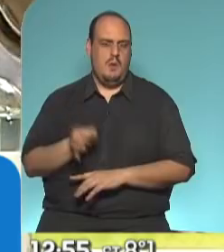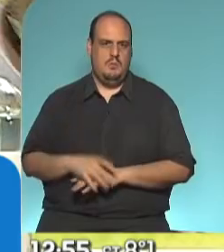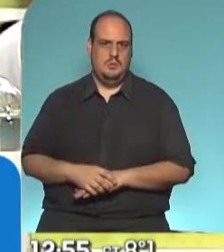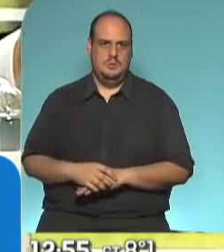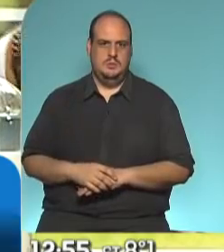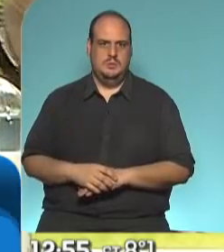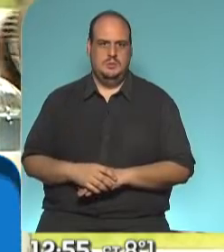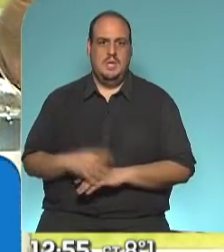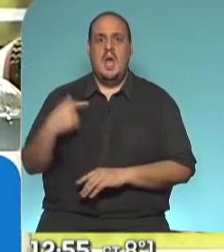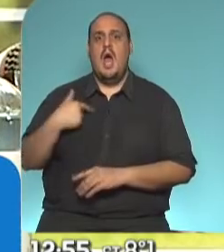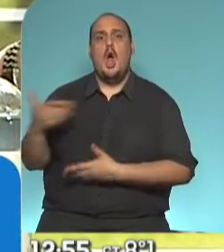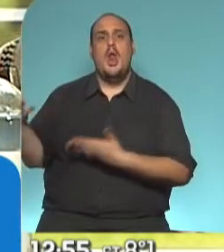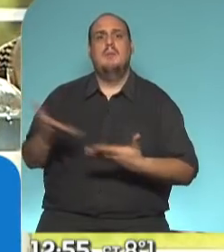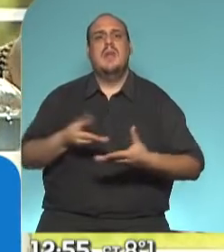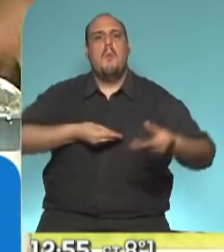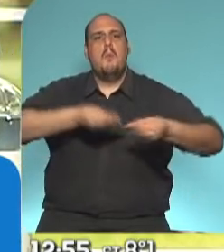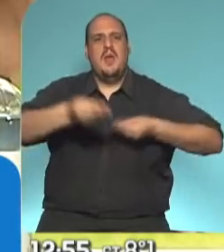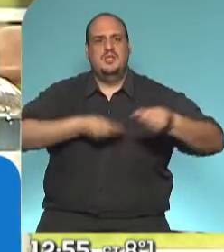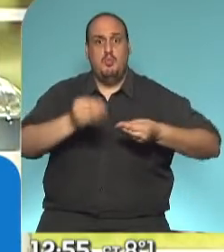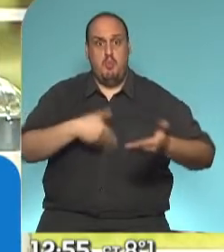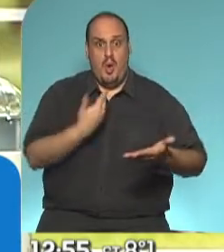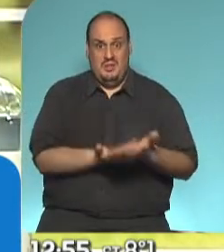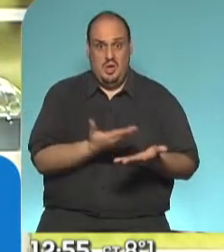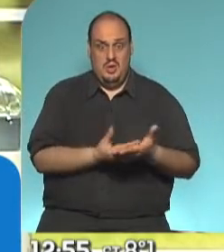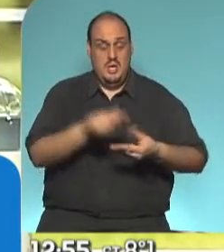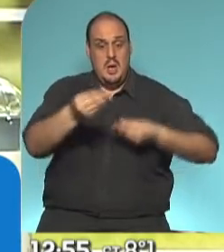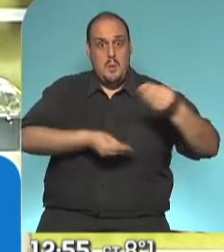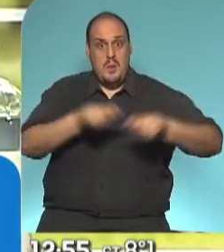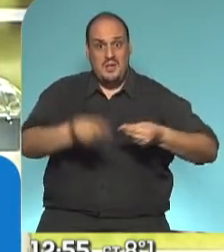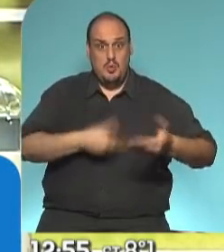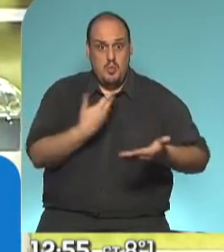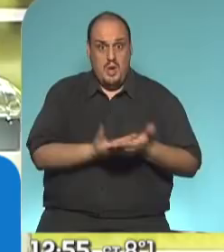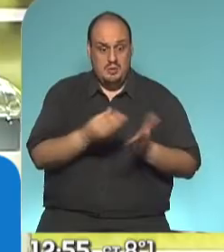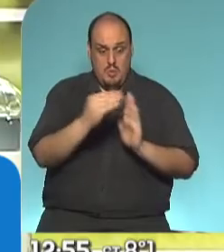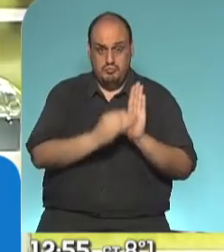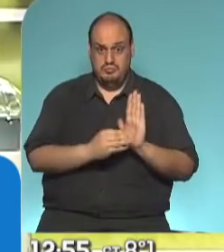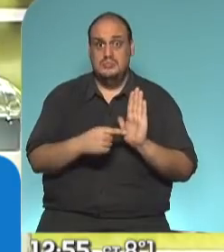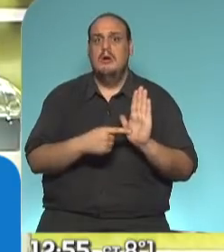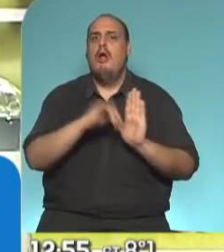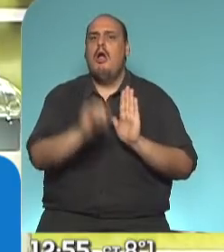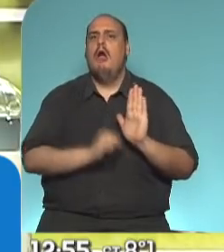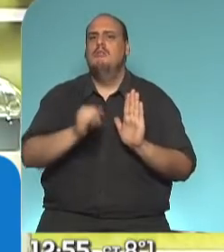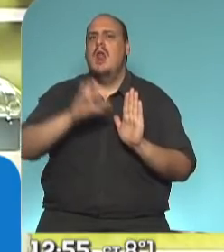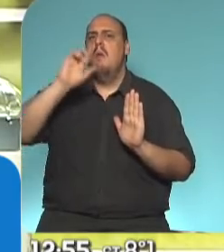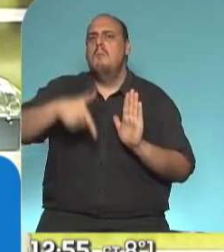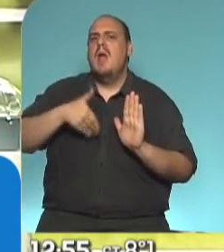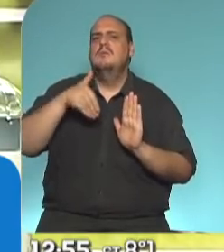Vamos a presentar un presupuesto y en el presupuesto vamos a contarles qué plan tenemos